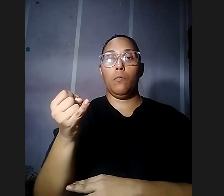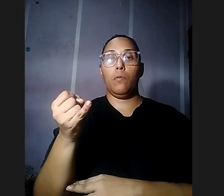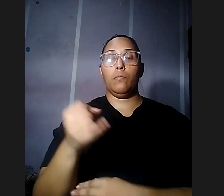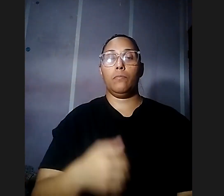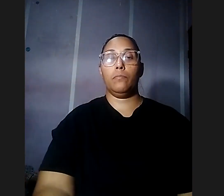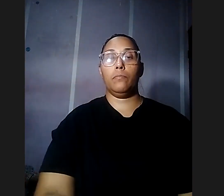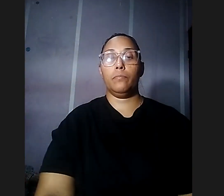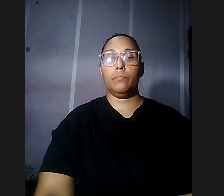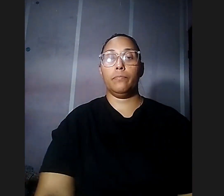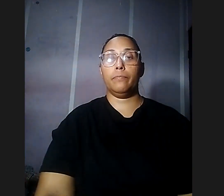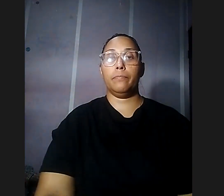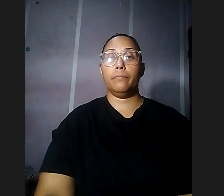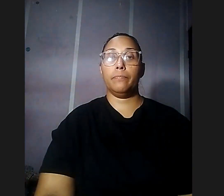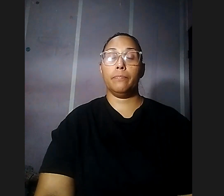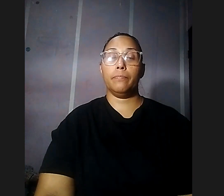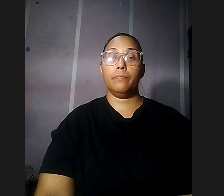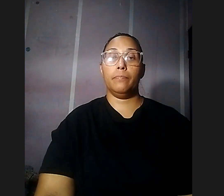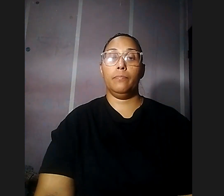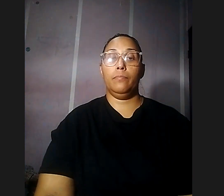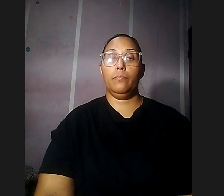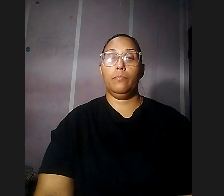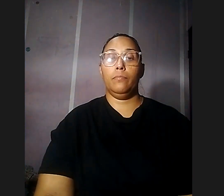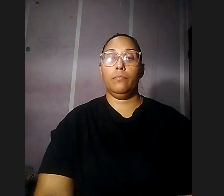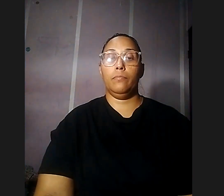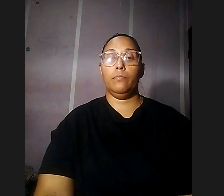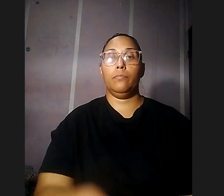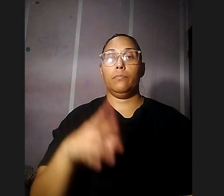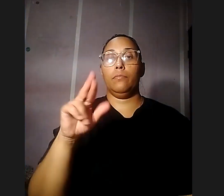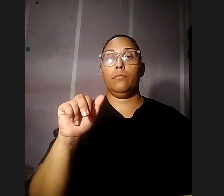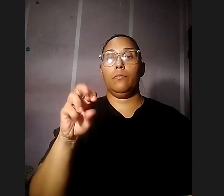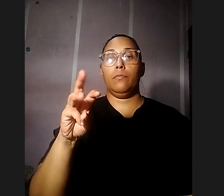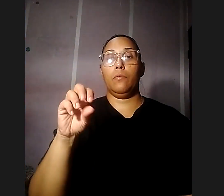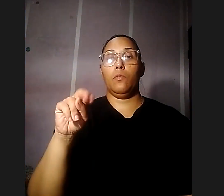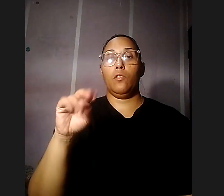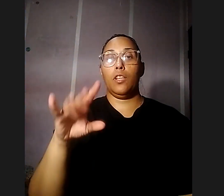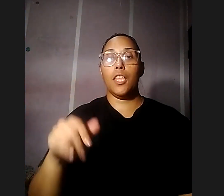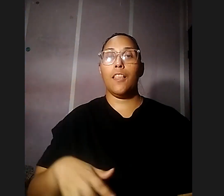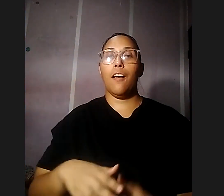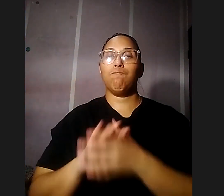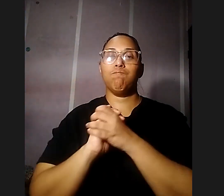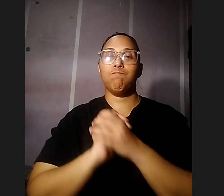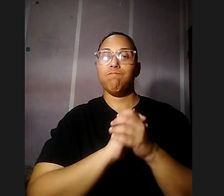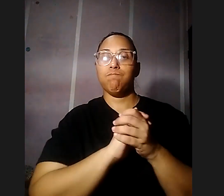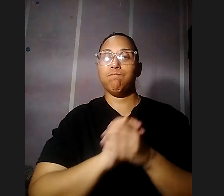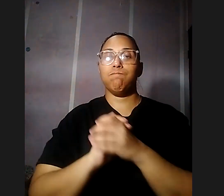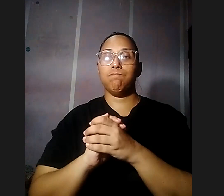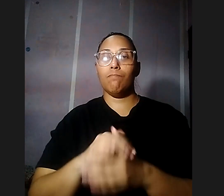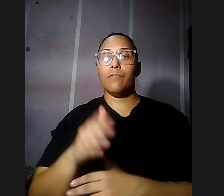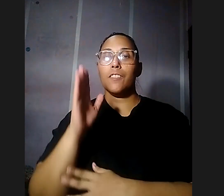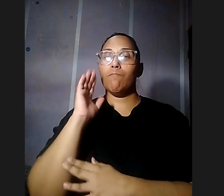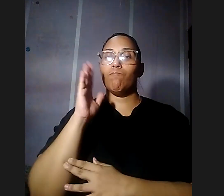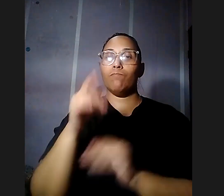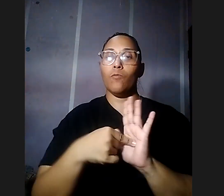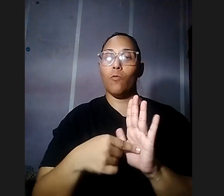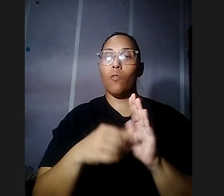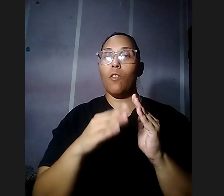muy bien la doctora Ramonita Vega felicitaciones por esta exposición el trasfondo de la casa sobre